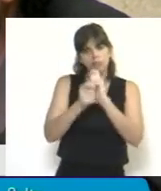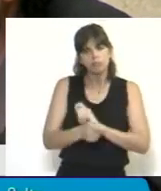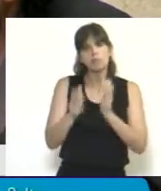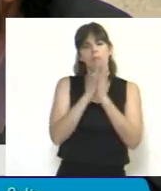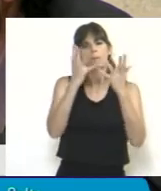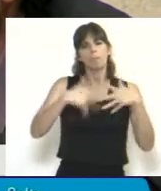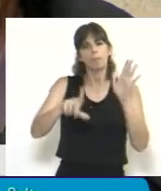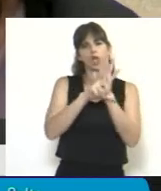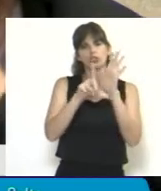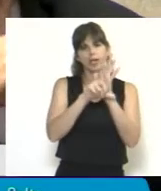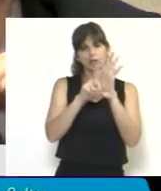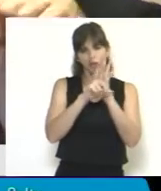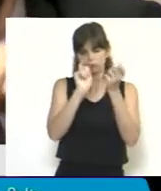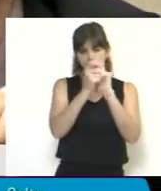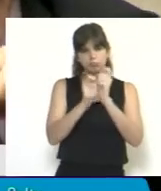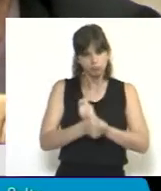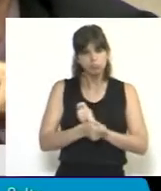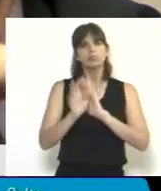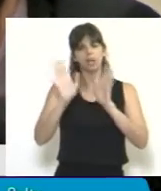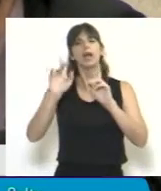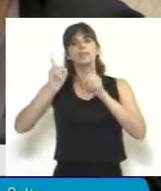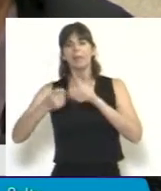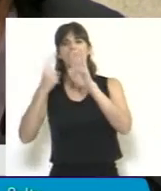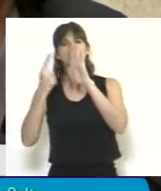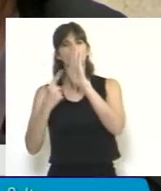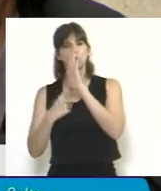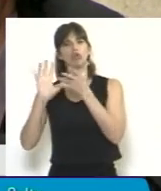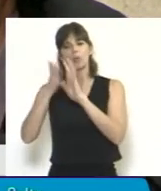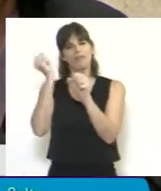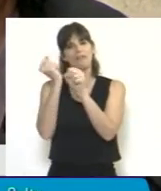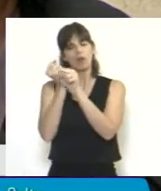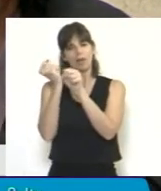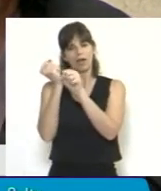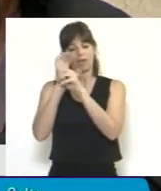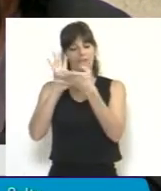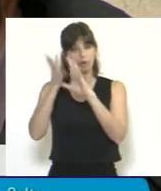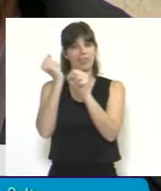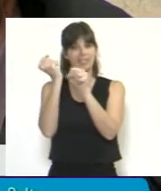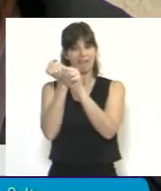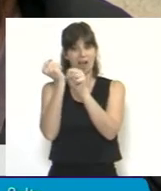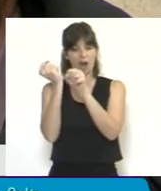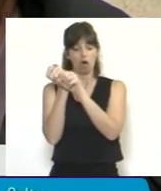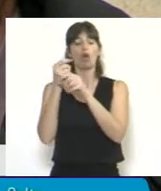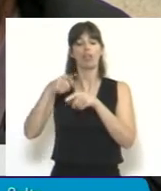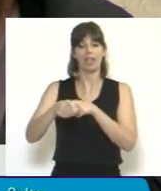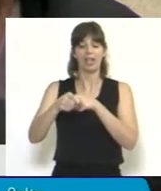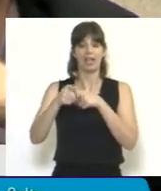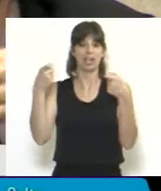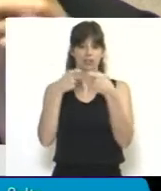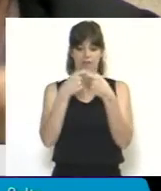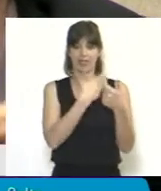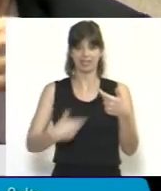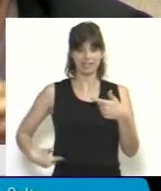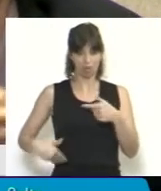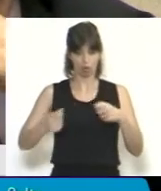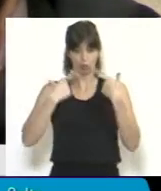incluido a su estatuto de funcionamiento de la sociedad del Estado que se va a crear y no fueron